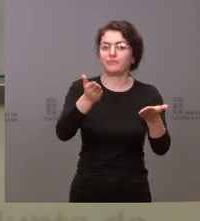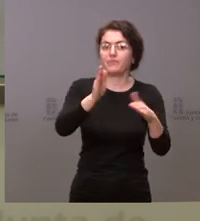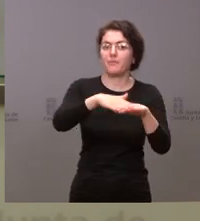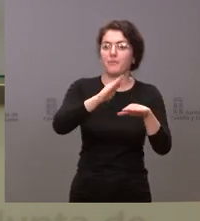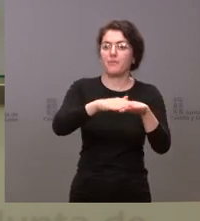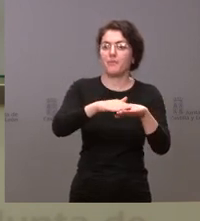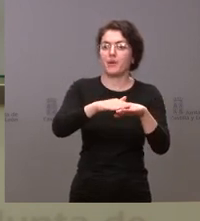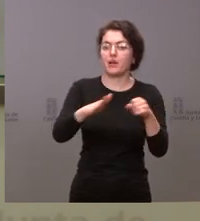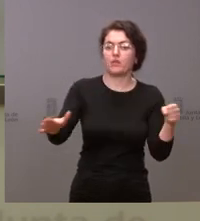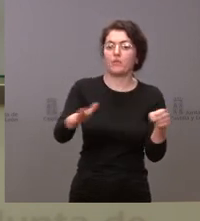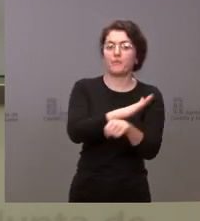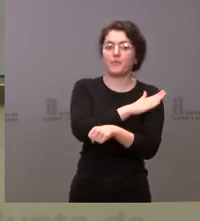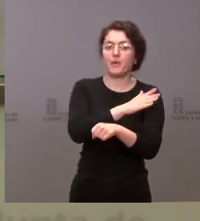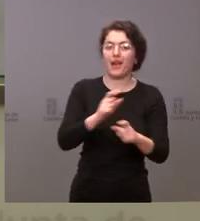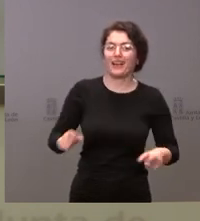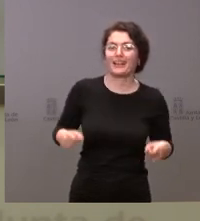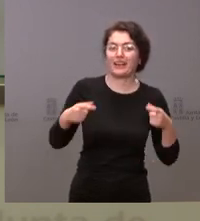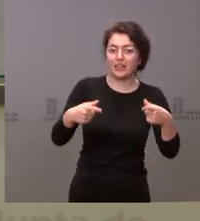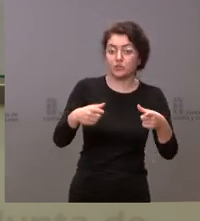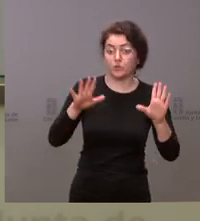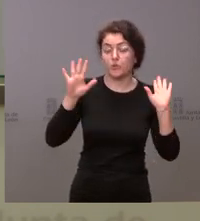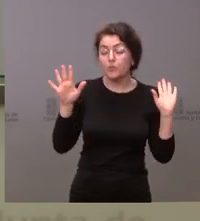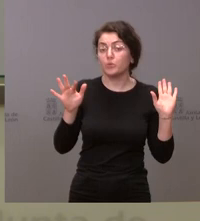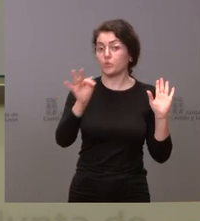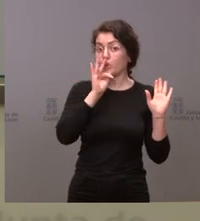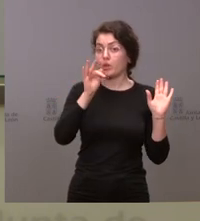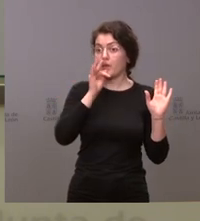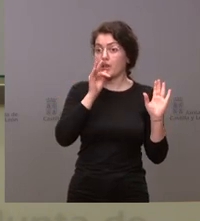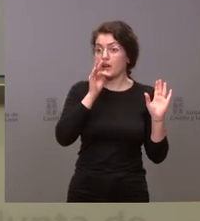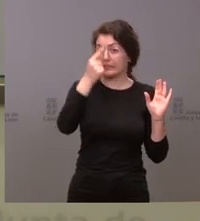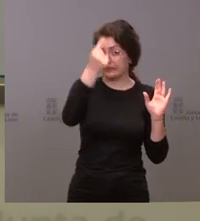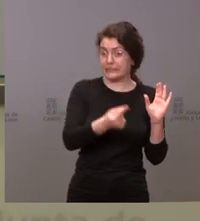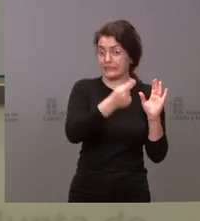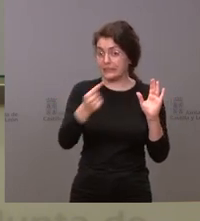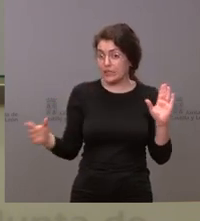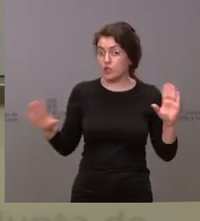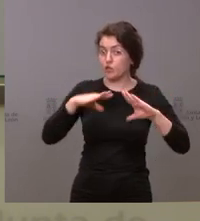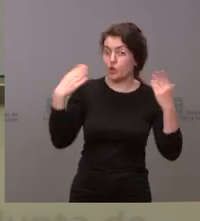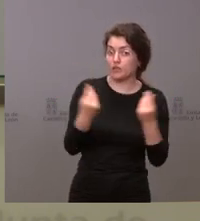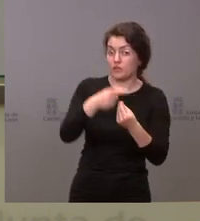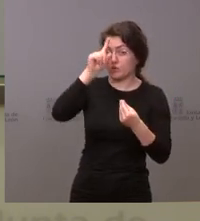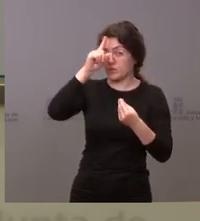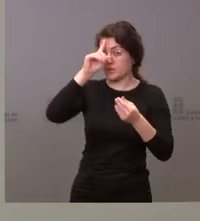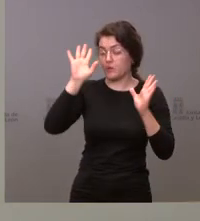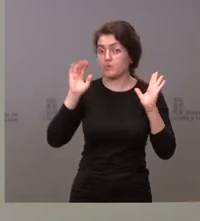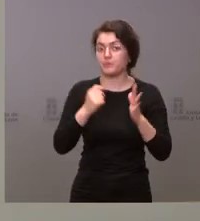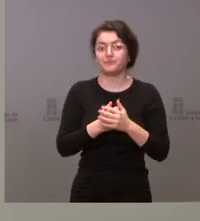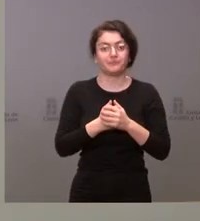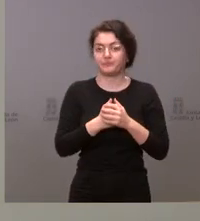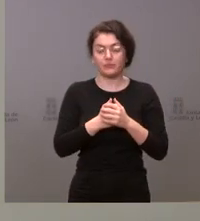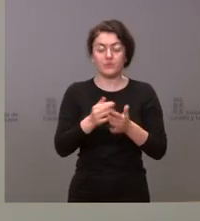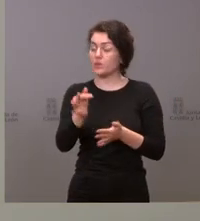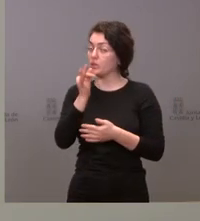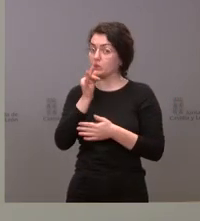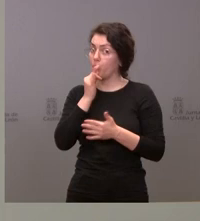no se conozca todavía la cifra global que puede suponer este conflicto en Castilla y León. Pues, presidente, todavía es pronto.